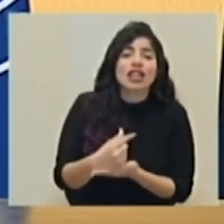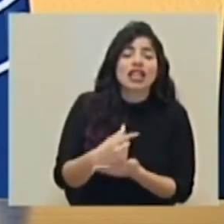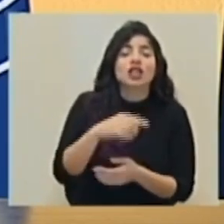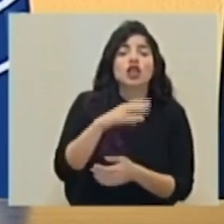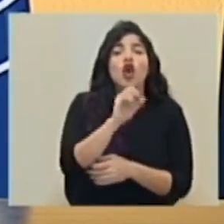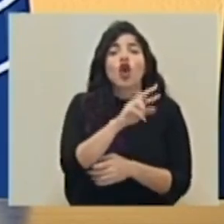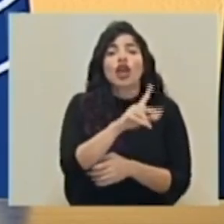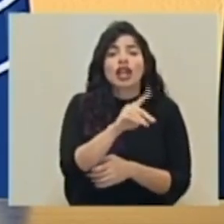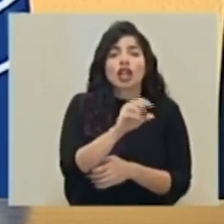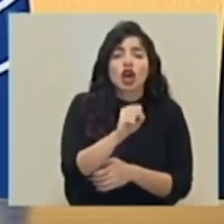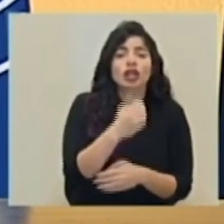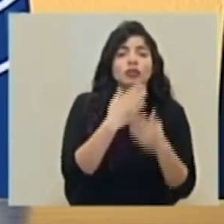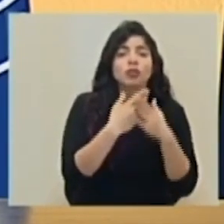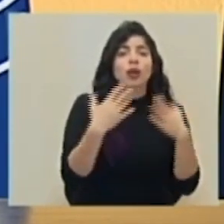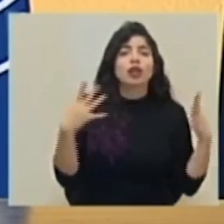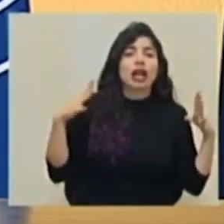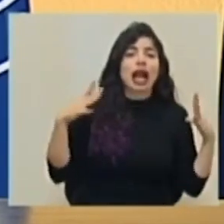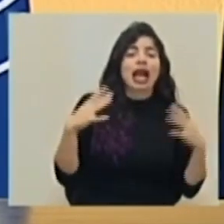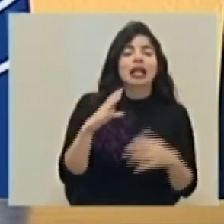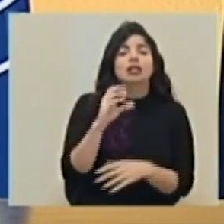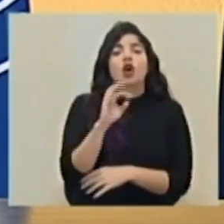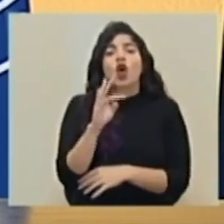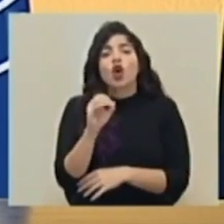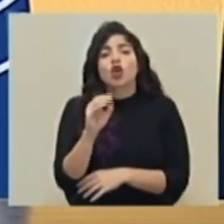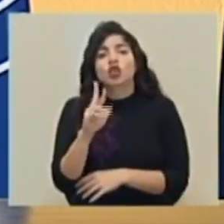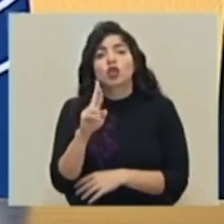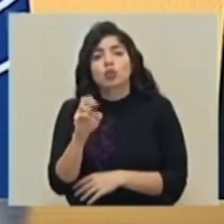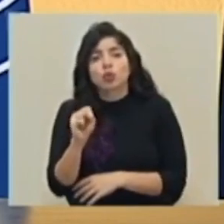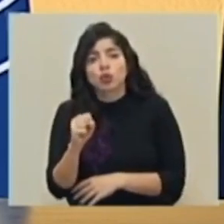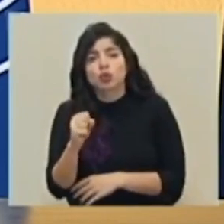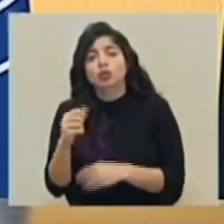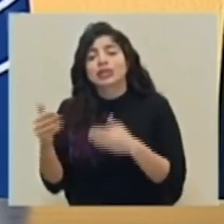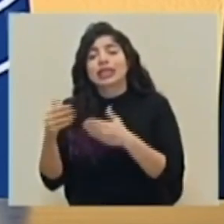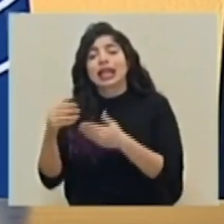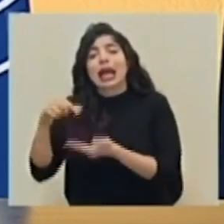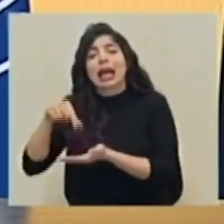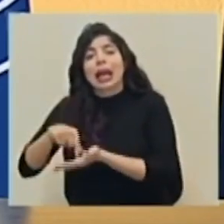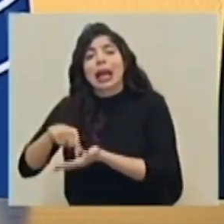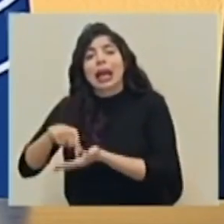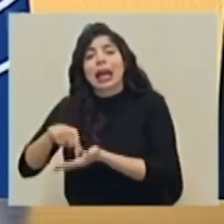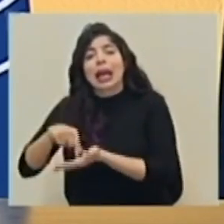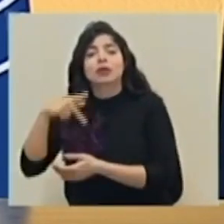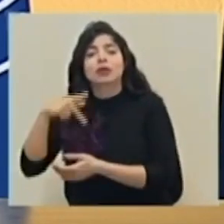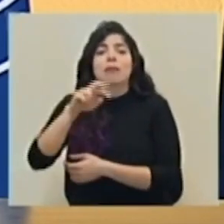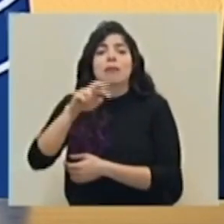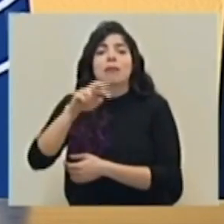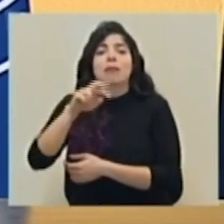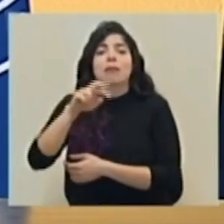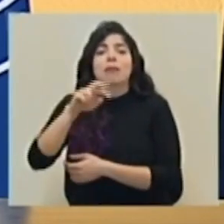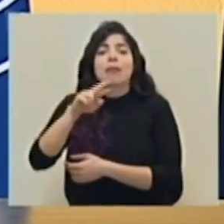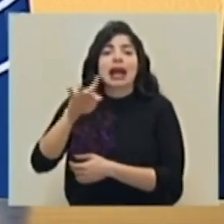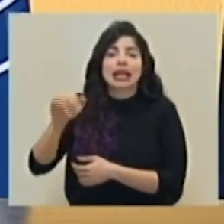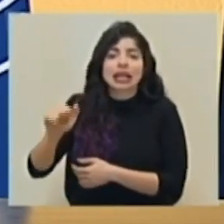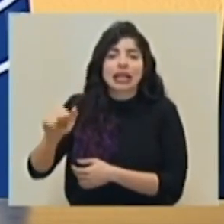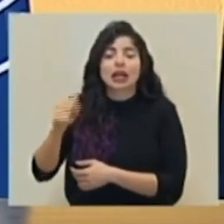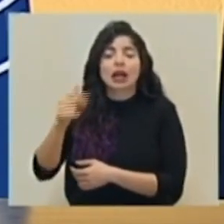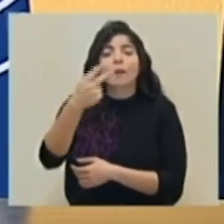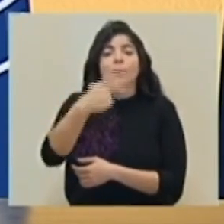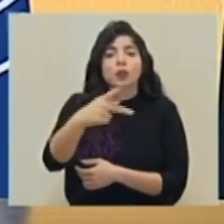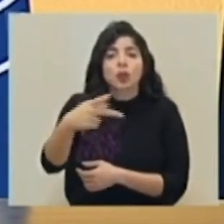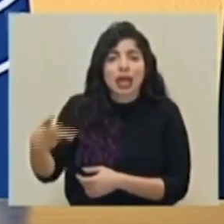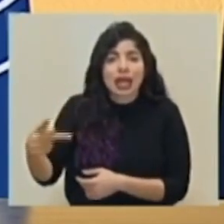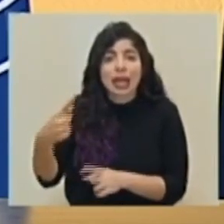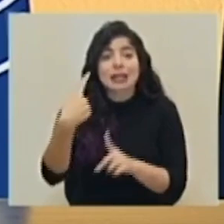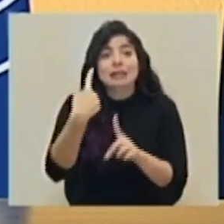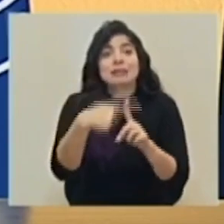Cotobrus, Buenos Aires y hacia la zona de Quepos, Parrita, Punta Arenas y, por supuesto,